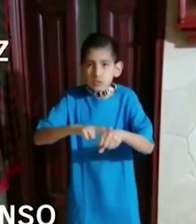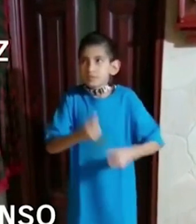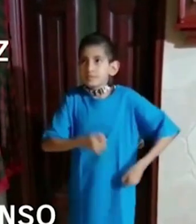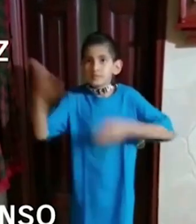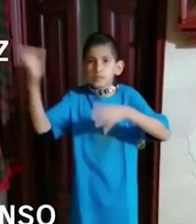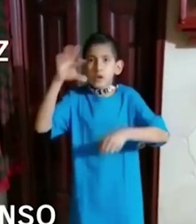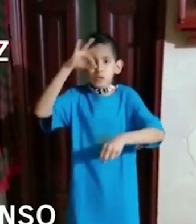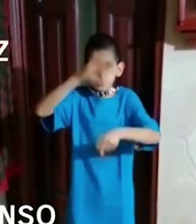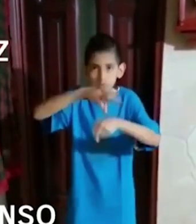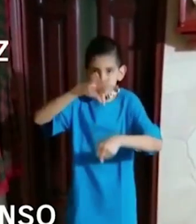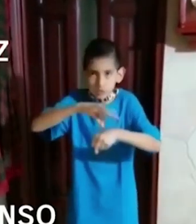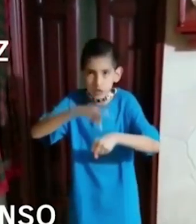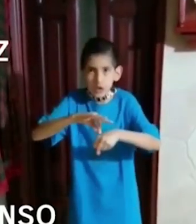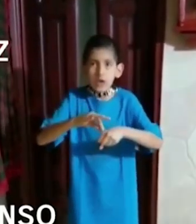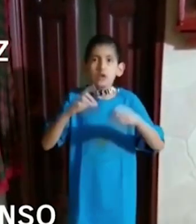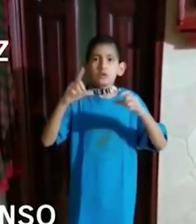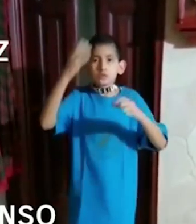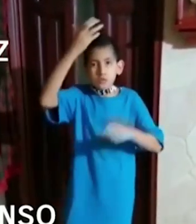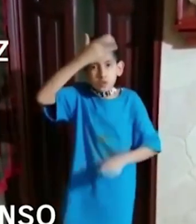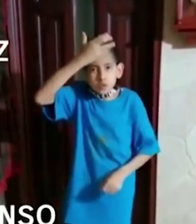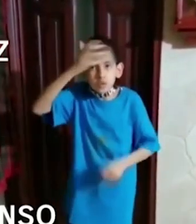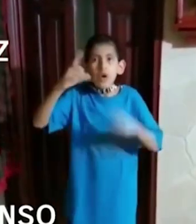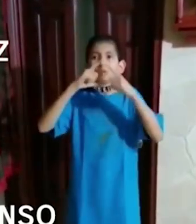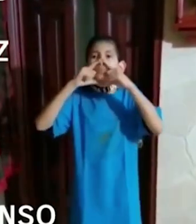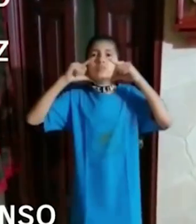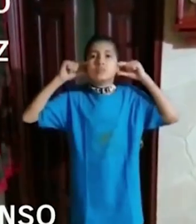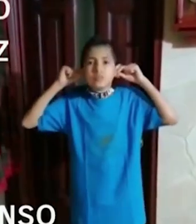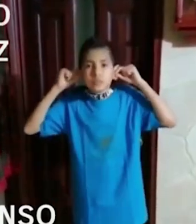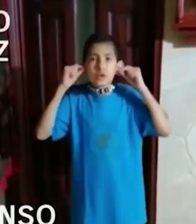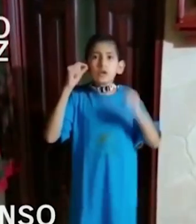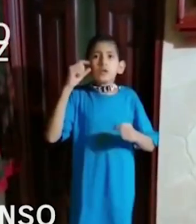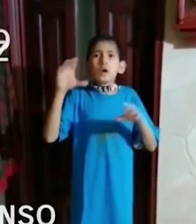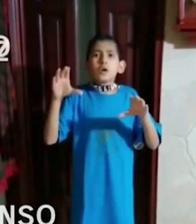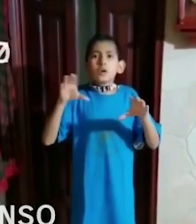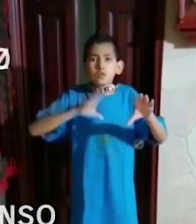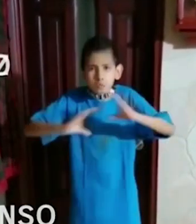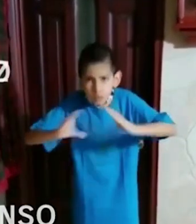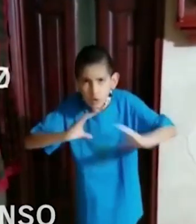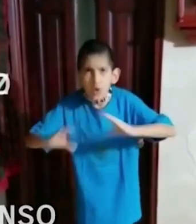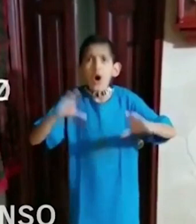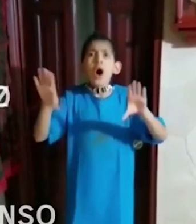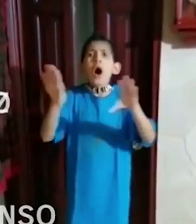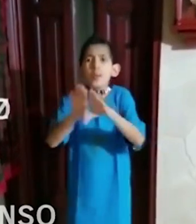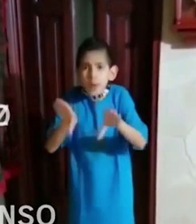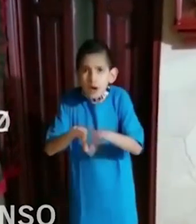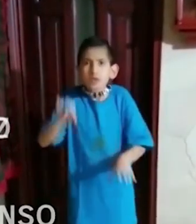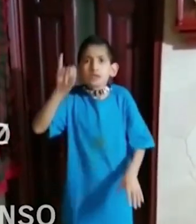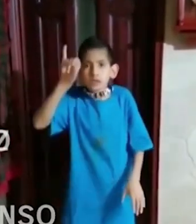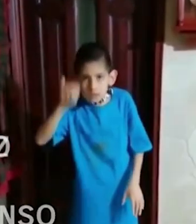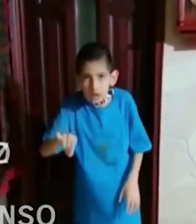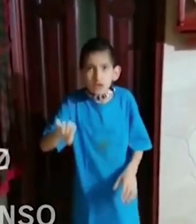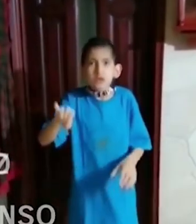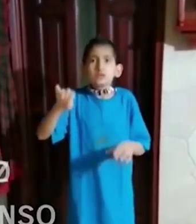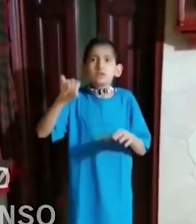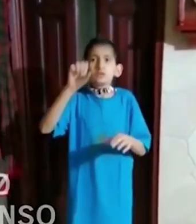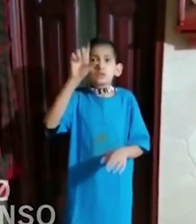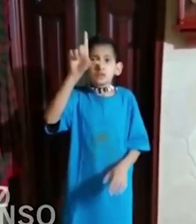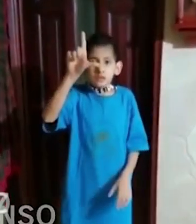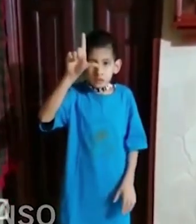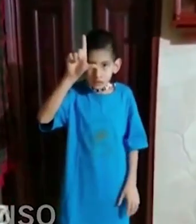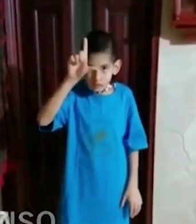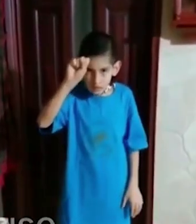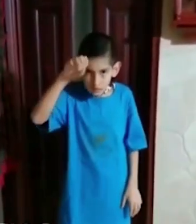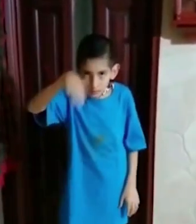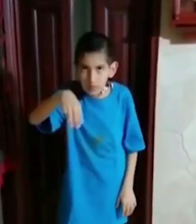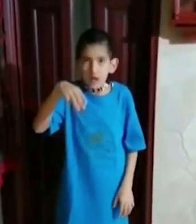y me llevan al hospital, yo he visto que los doctores y las enfermeras usan cubrebocas. ¿Cómo se comunicarían conmigo? ¿Si